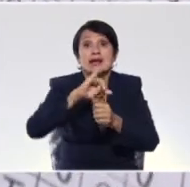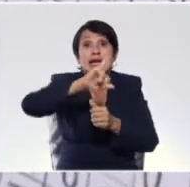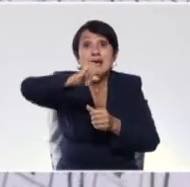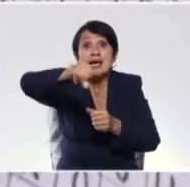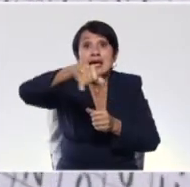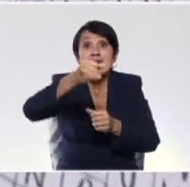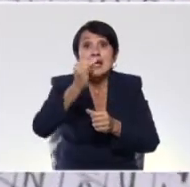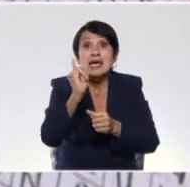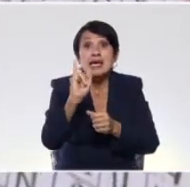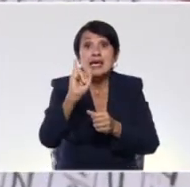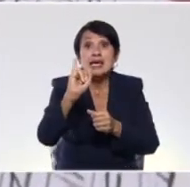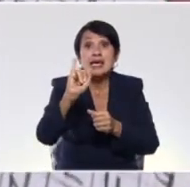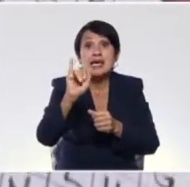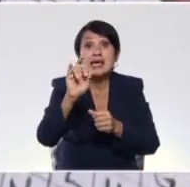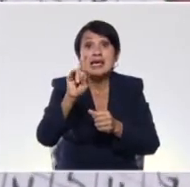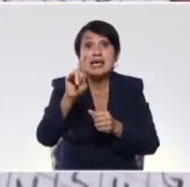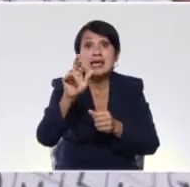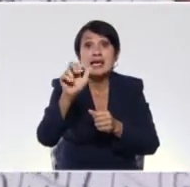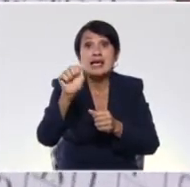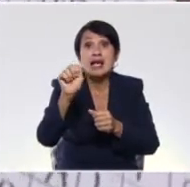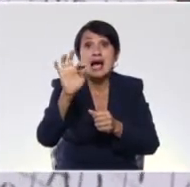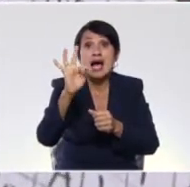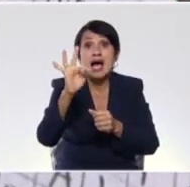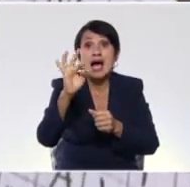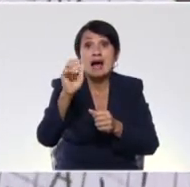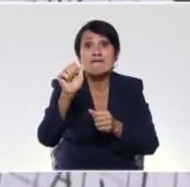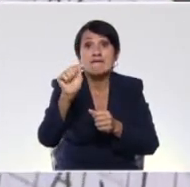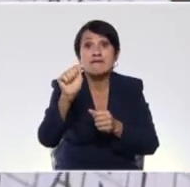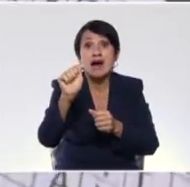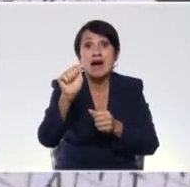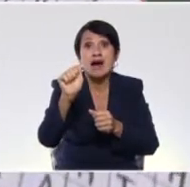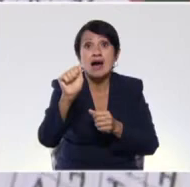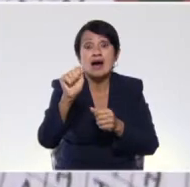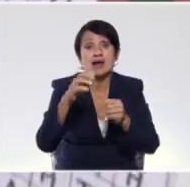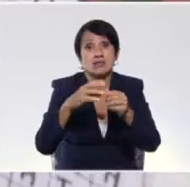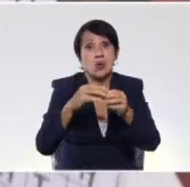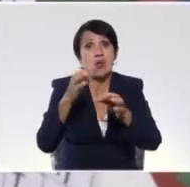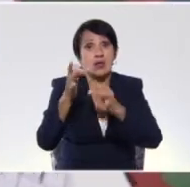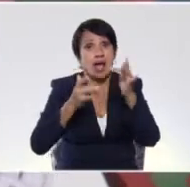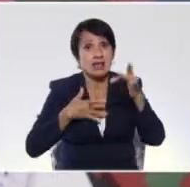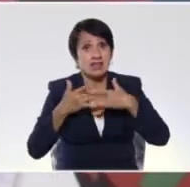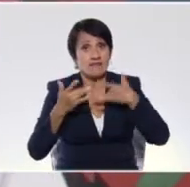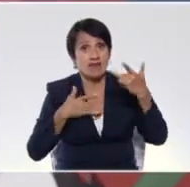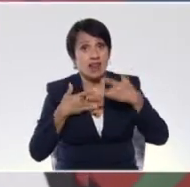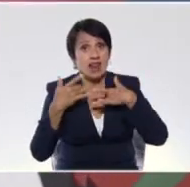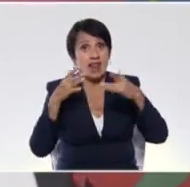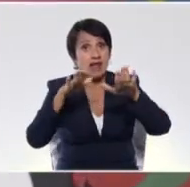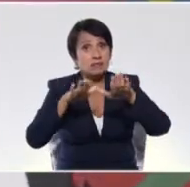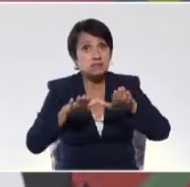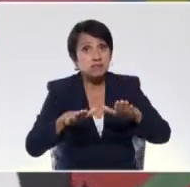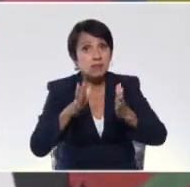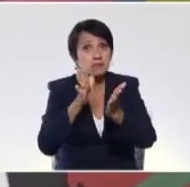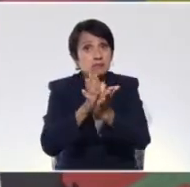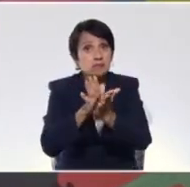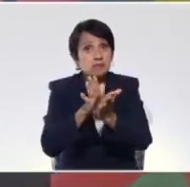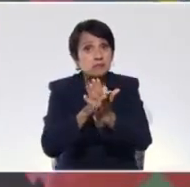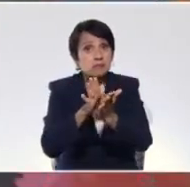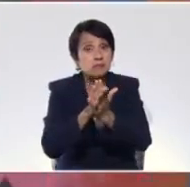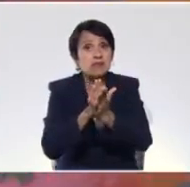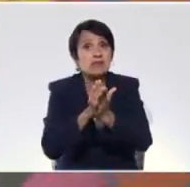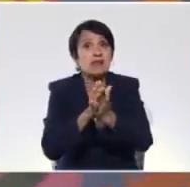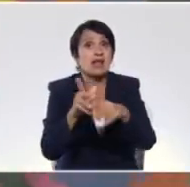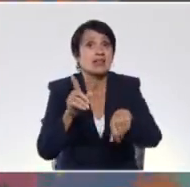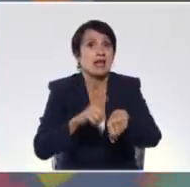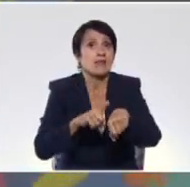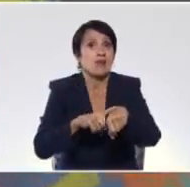jirafa. Esta es una actividad que se hace lentamente, se hace por espacios de